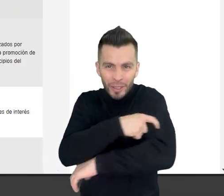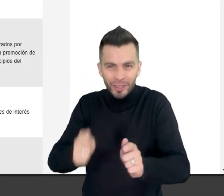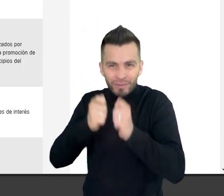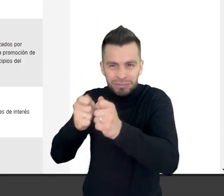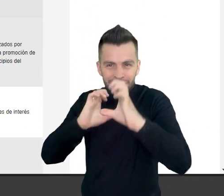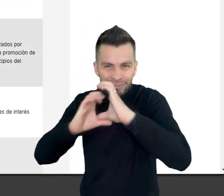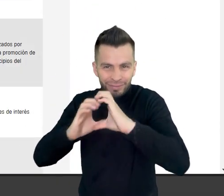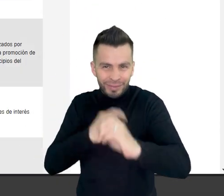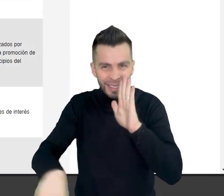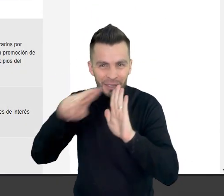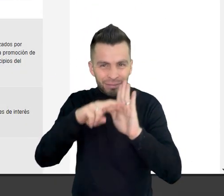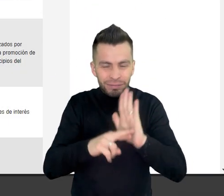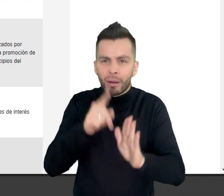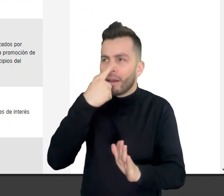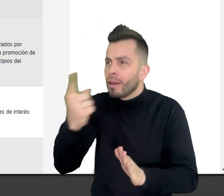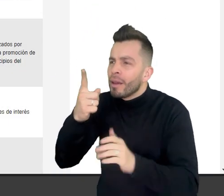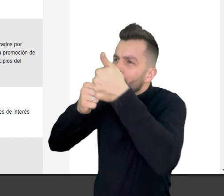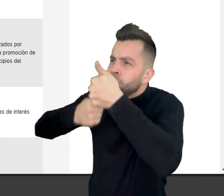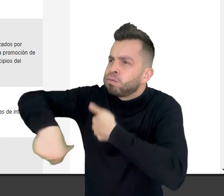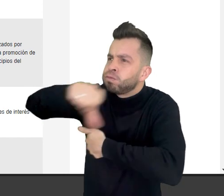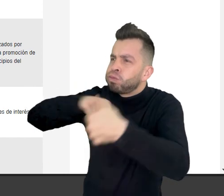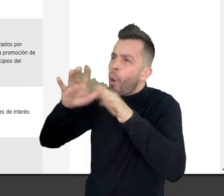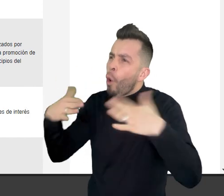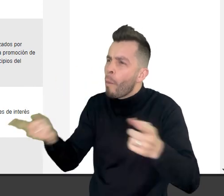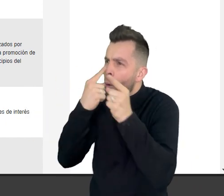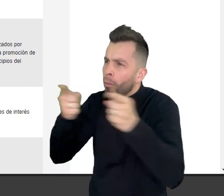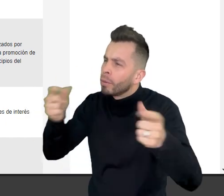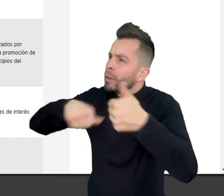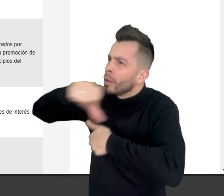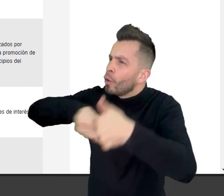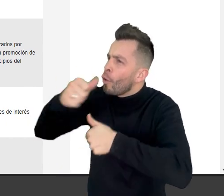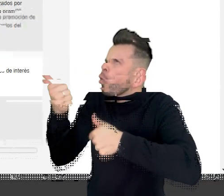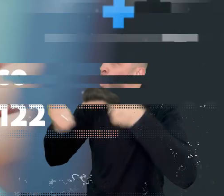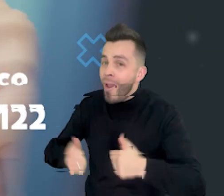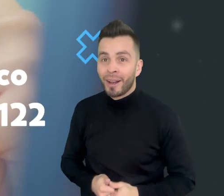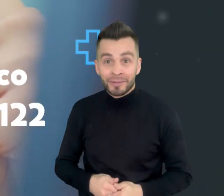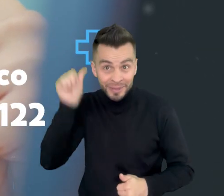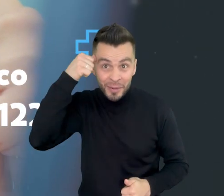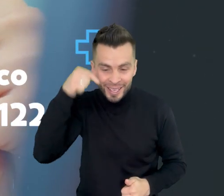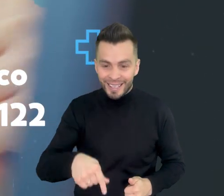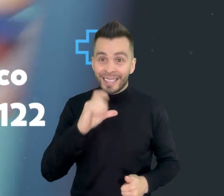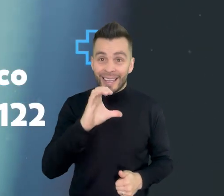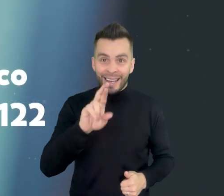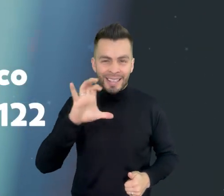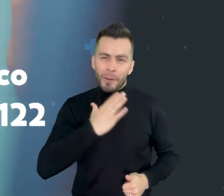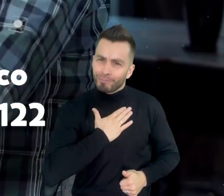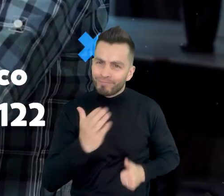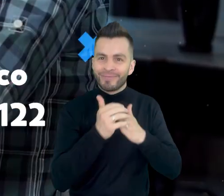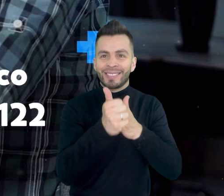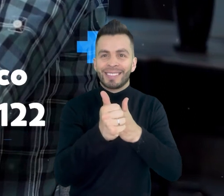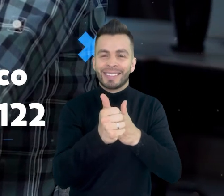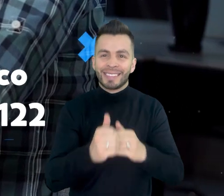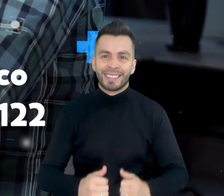podrás visualizar los diferentes trámites dispuestos por la CRC para tu conocimiento. Recuerda que en la CRC